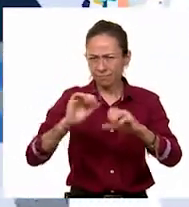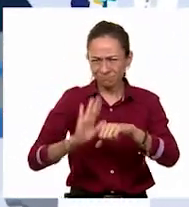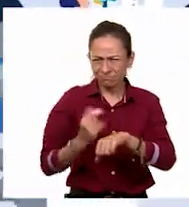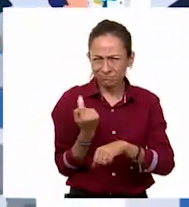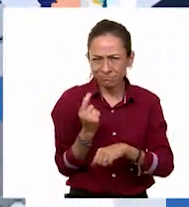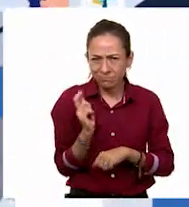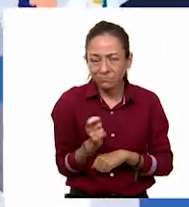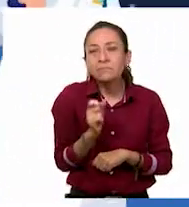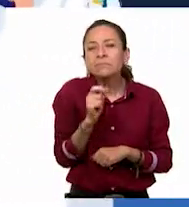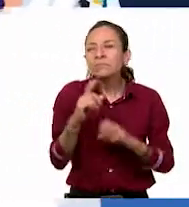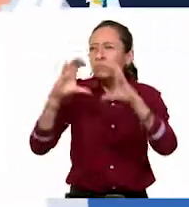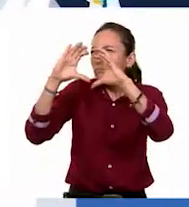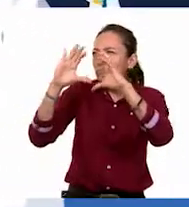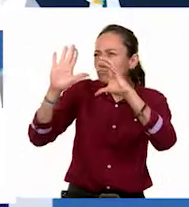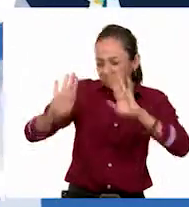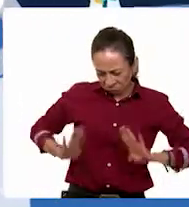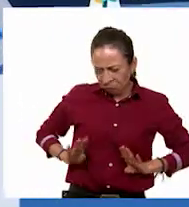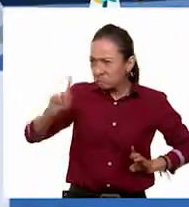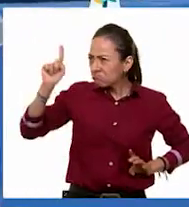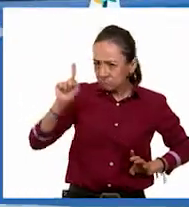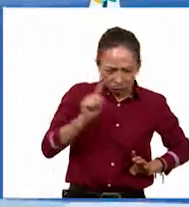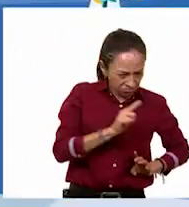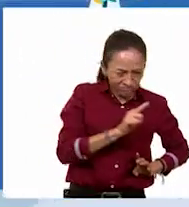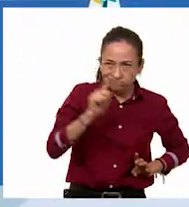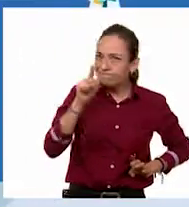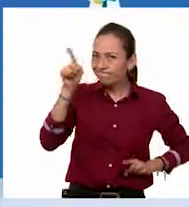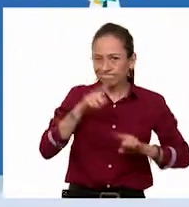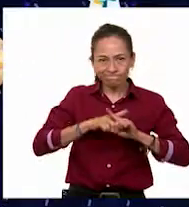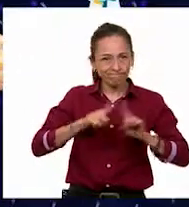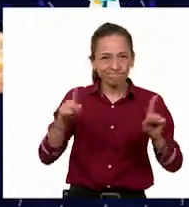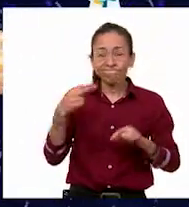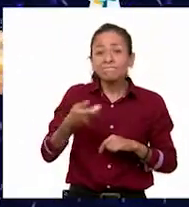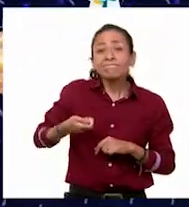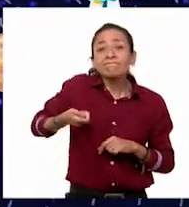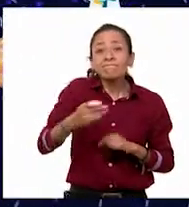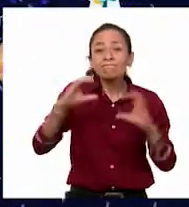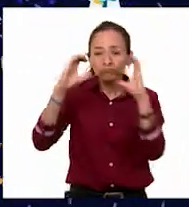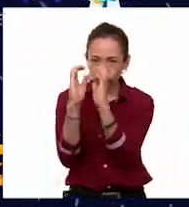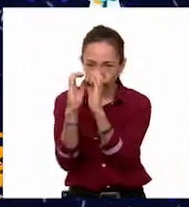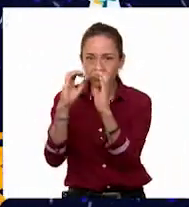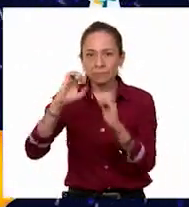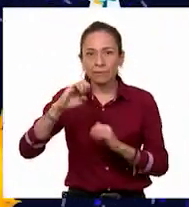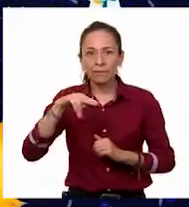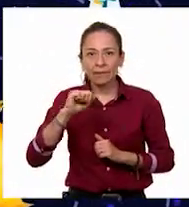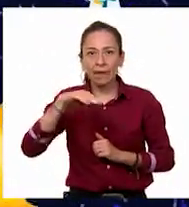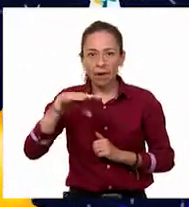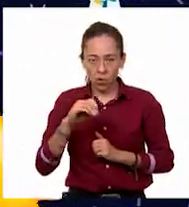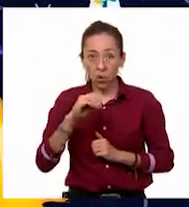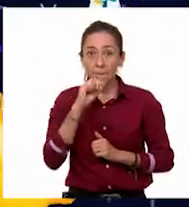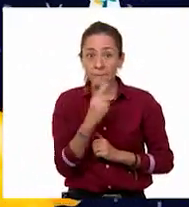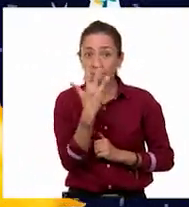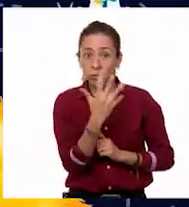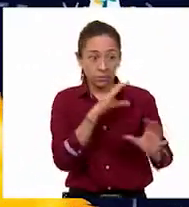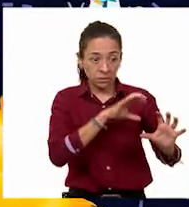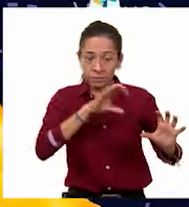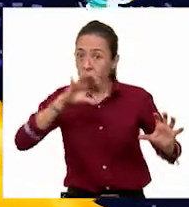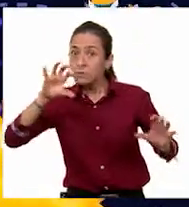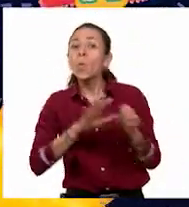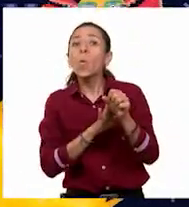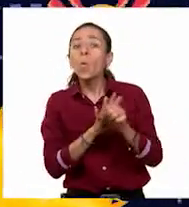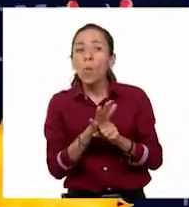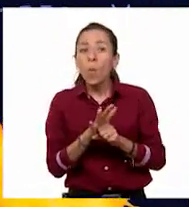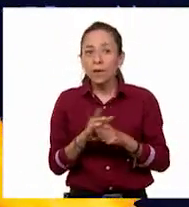necesarias para hacerlo, convirtiéndose así en un planeta enano. Los cinco planetas enanos del Sistema Solar son